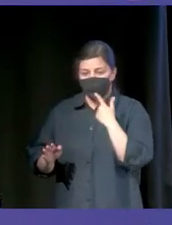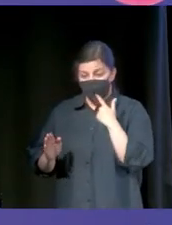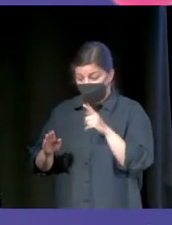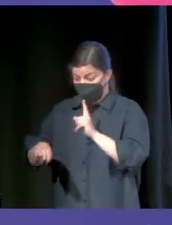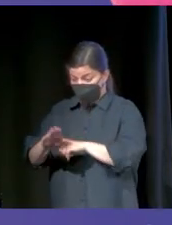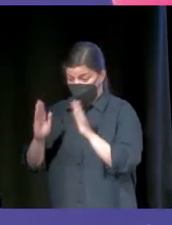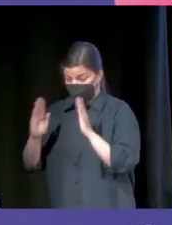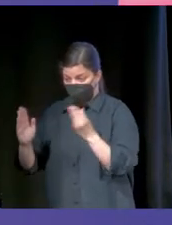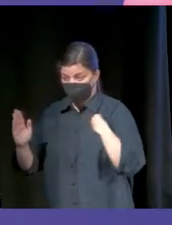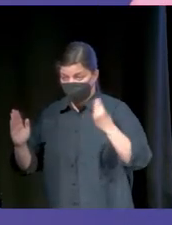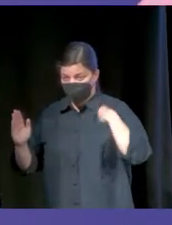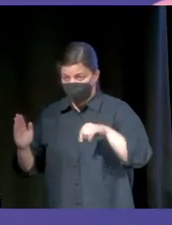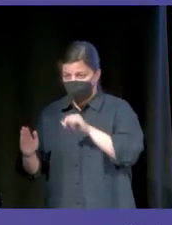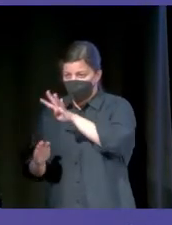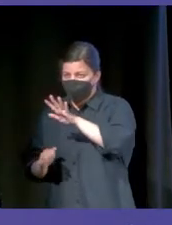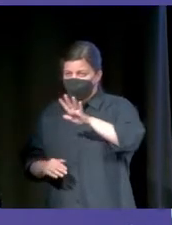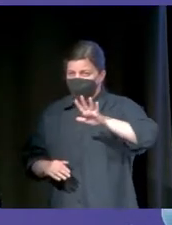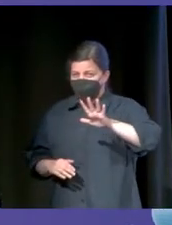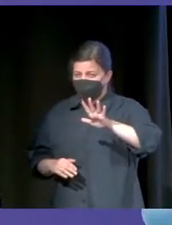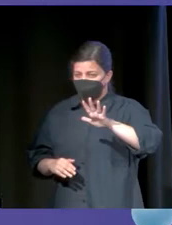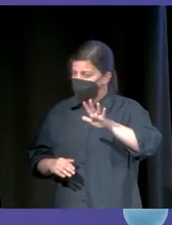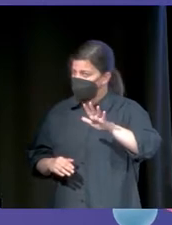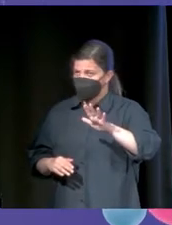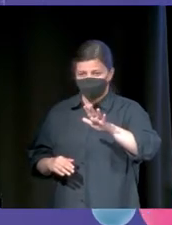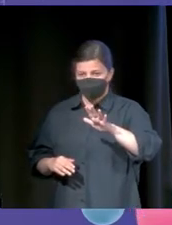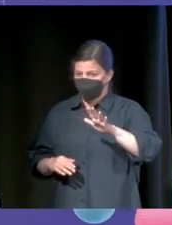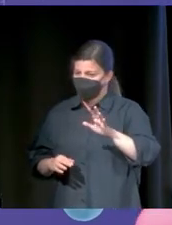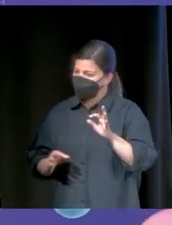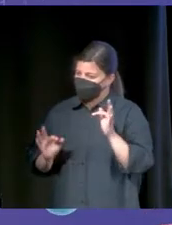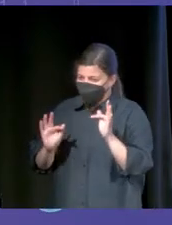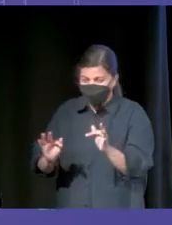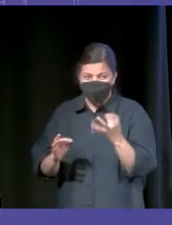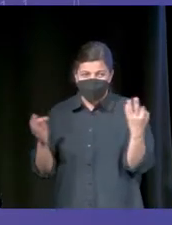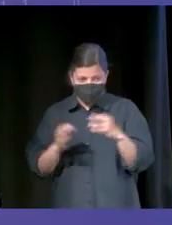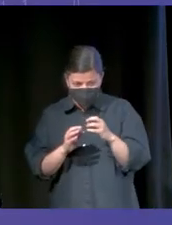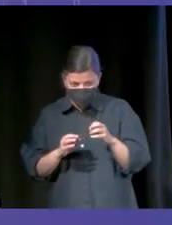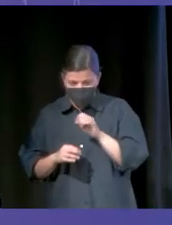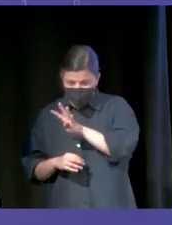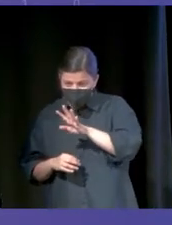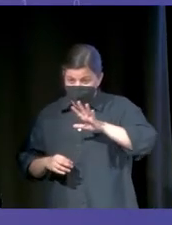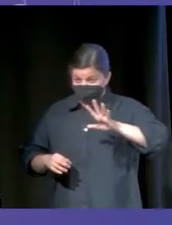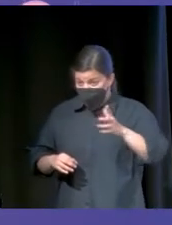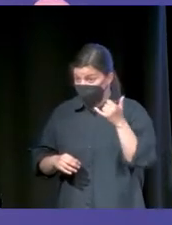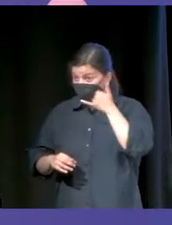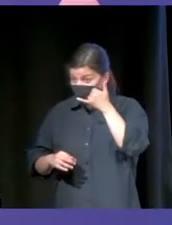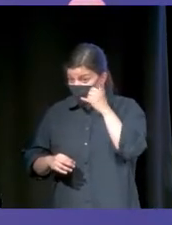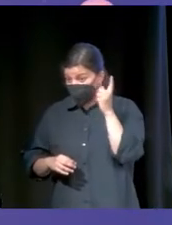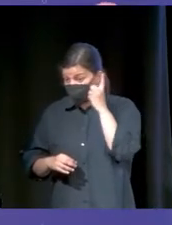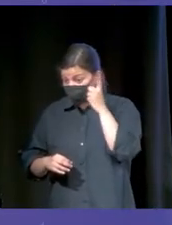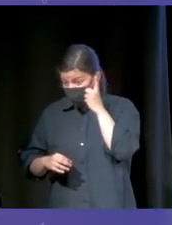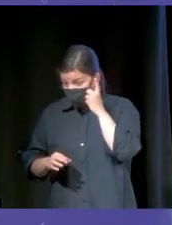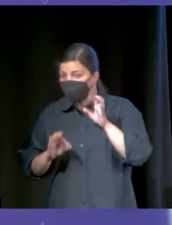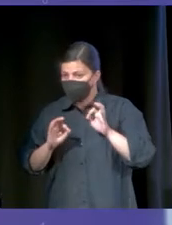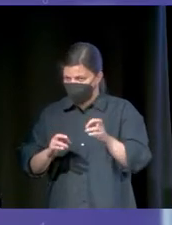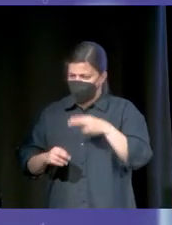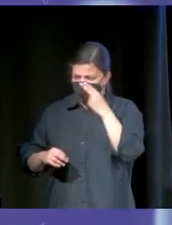se activan 45, no ha salido la slide, era el momento clave, casi 45 teléfonos móviles, esto